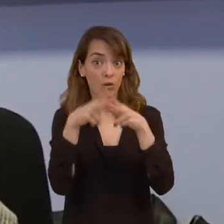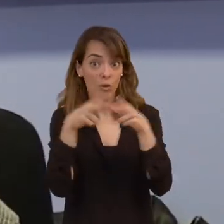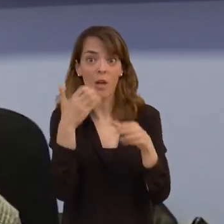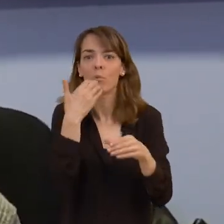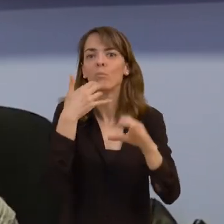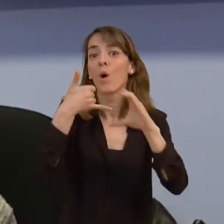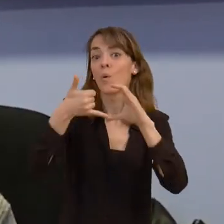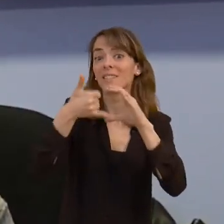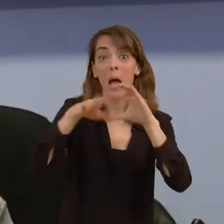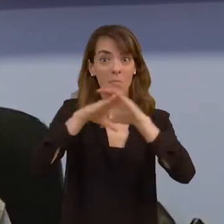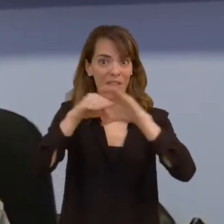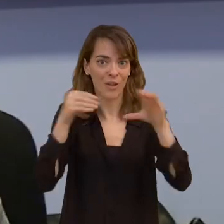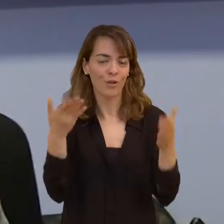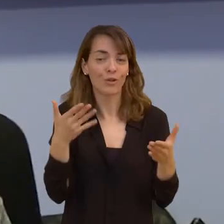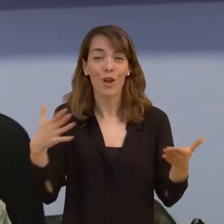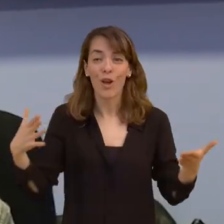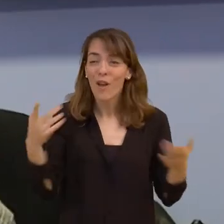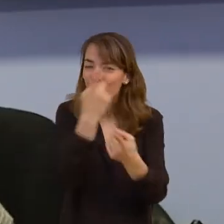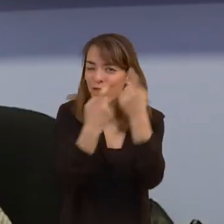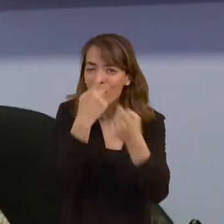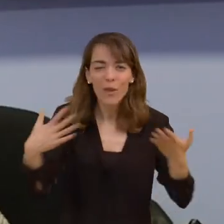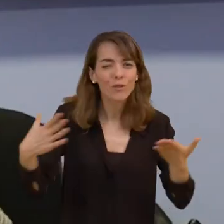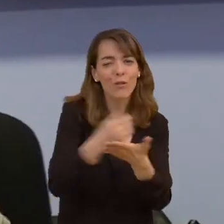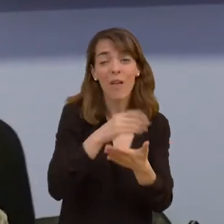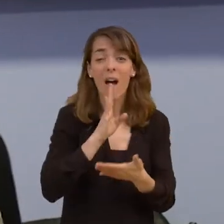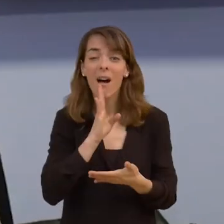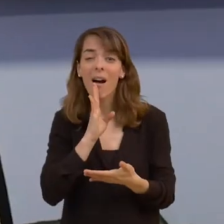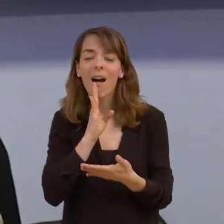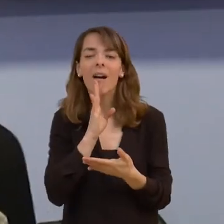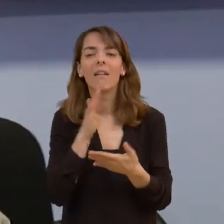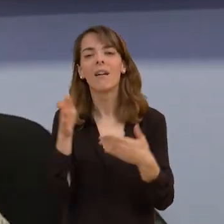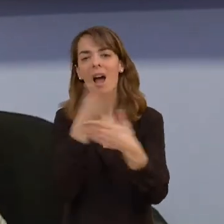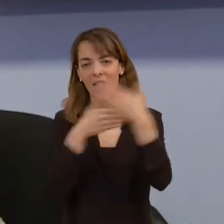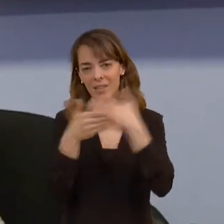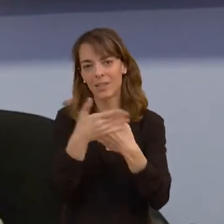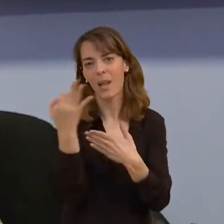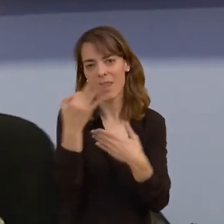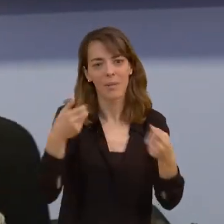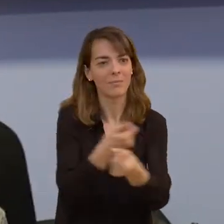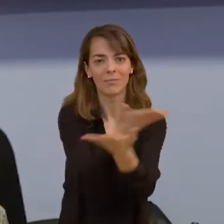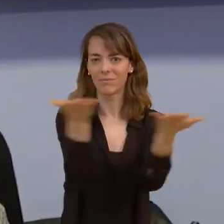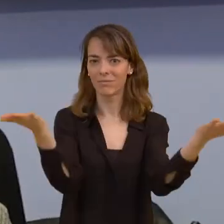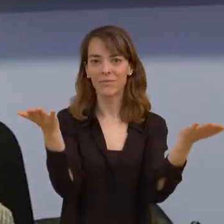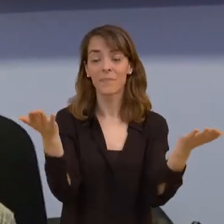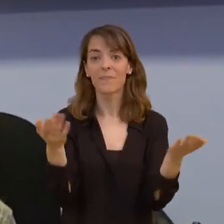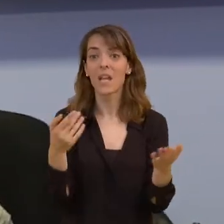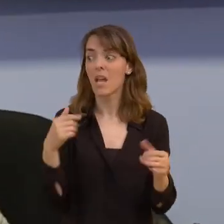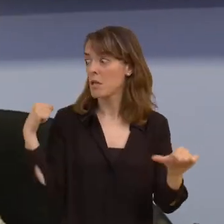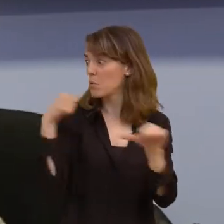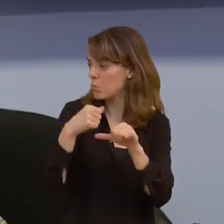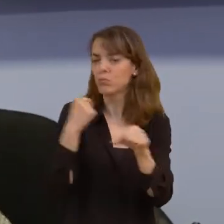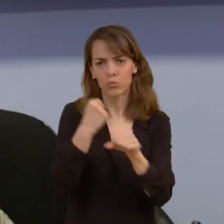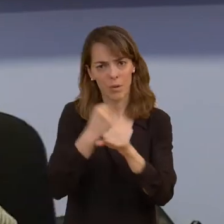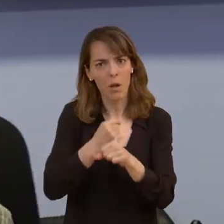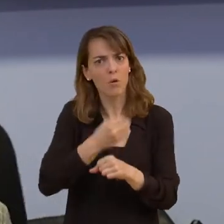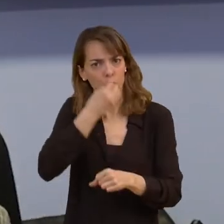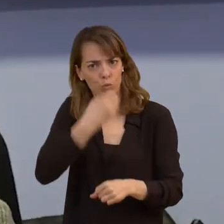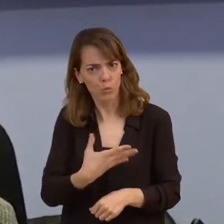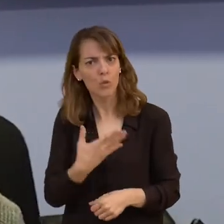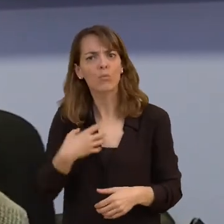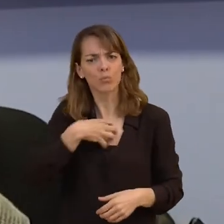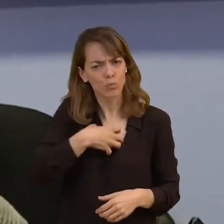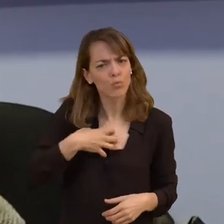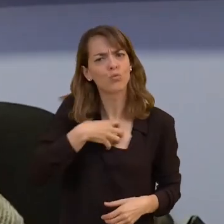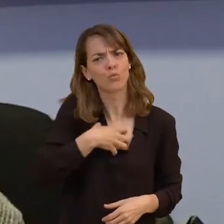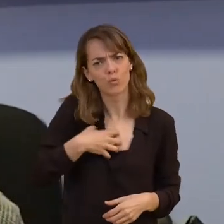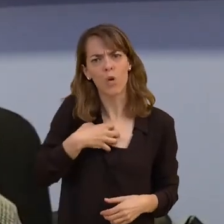de WhatsApp ¿Vale? Toda esta información tiene que ser accesible para toda la gente y es verdad se está haciendo un gran trabajo se está haciendo